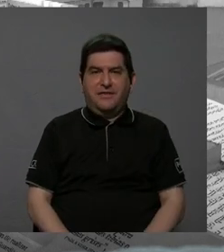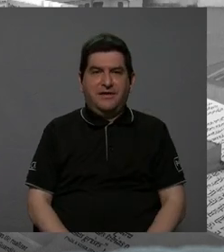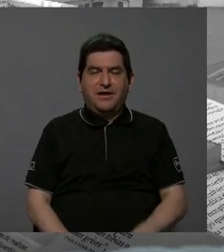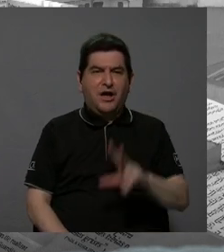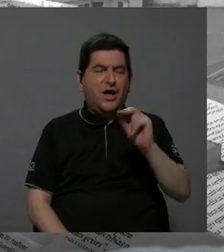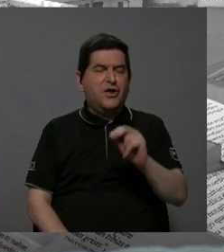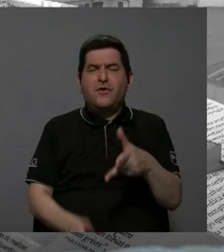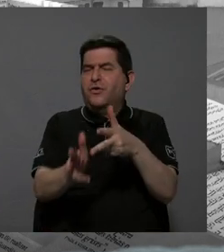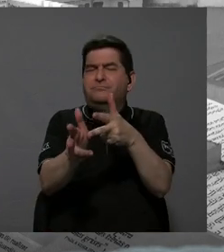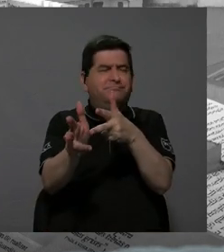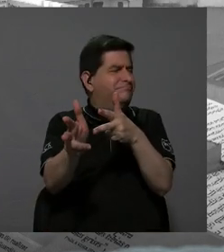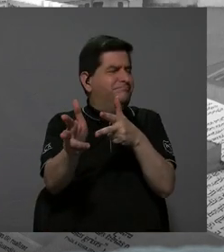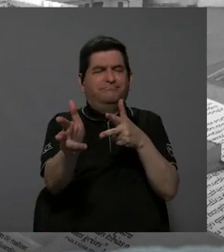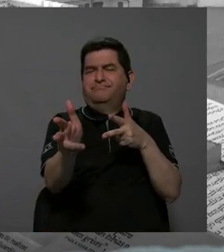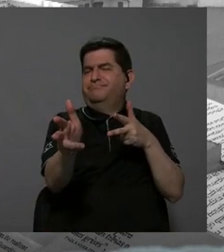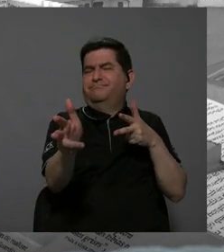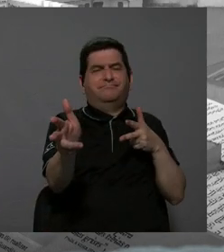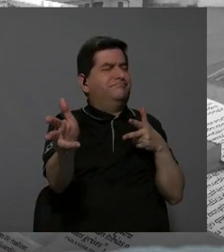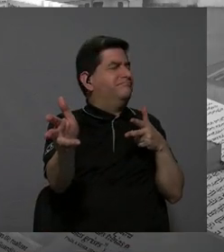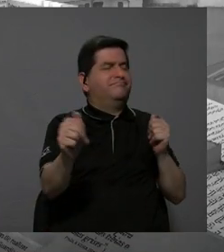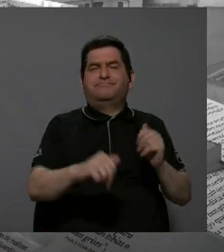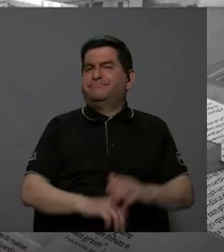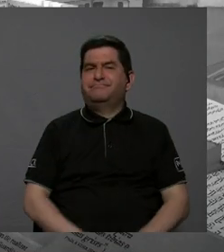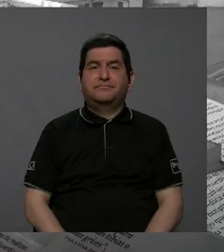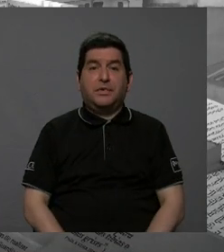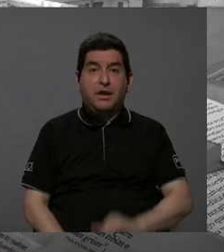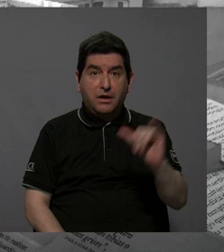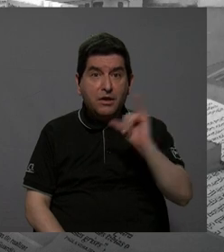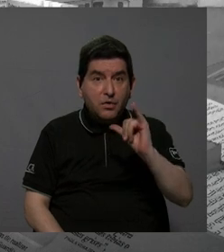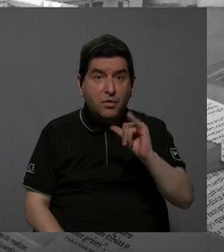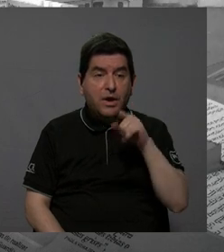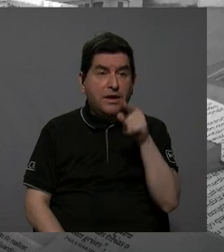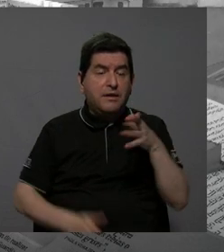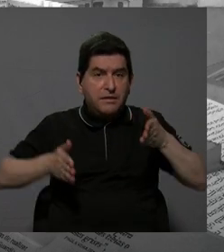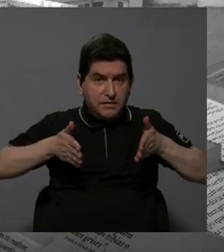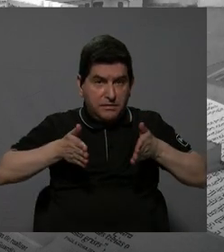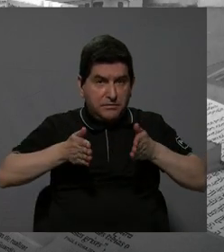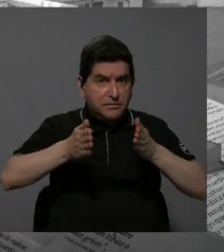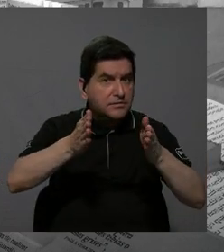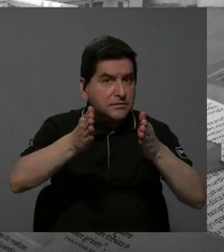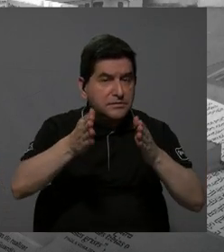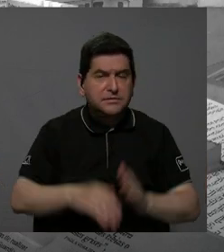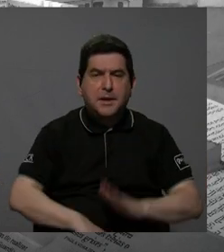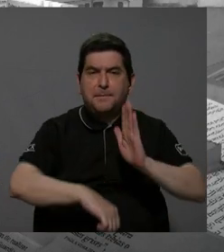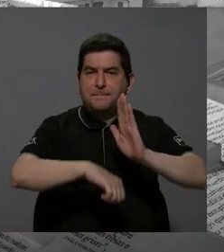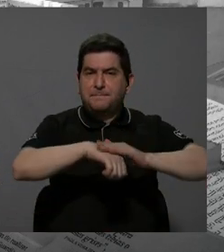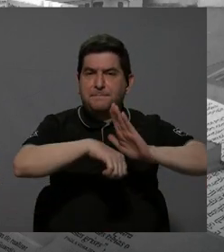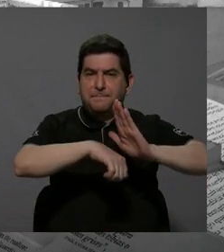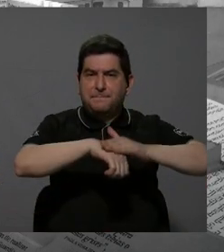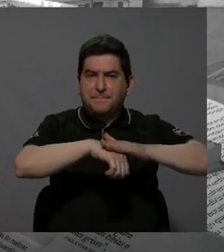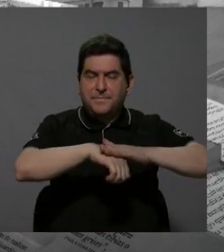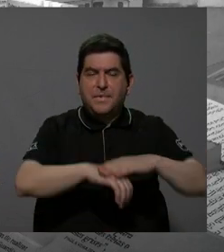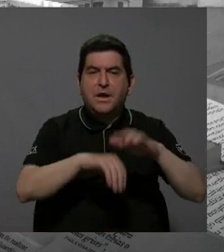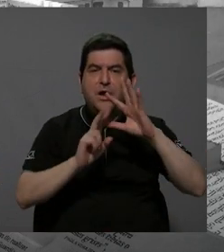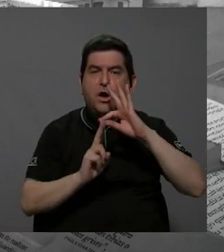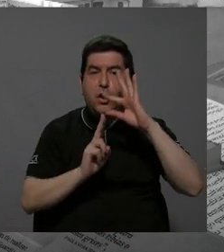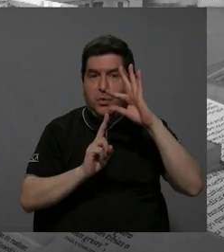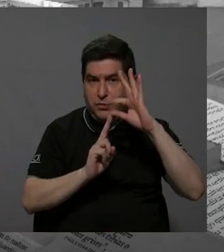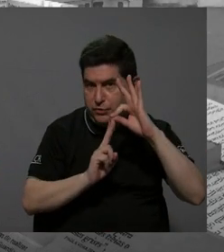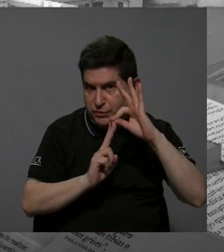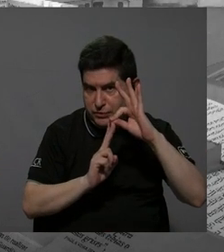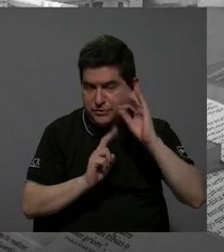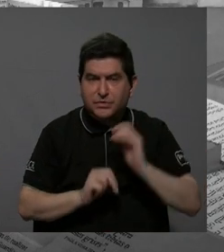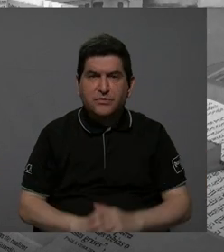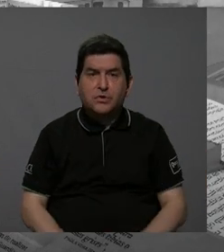congestión, tiene que pasar por una vía que le permita la opción incluso